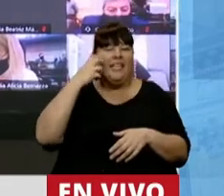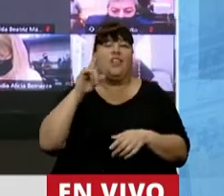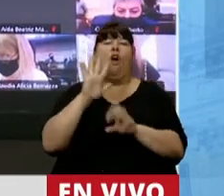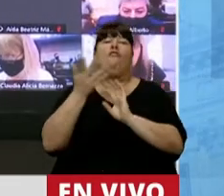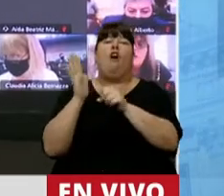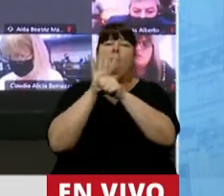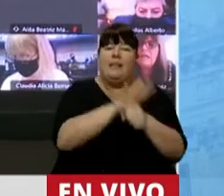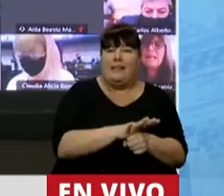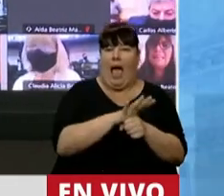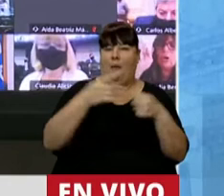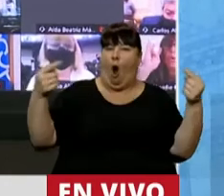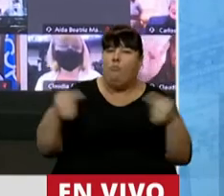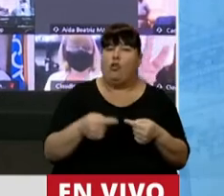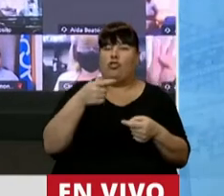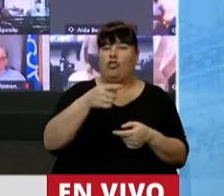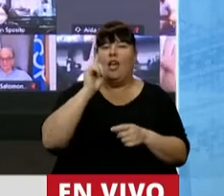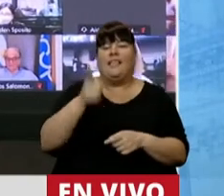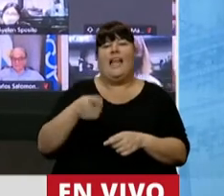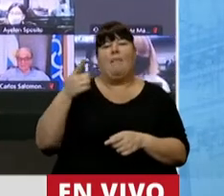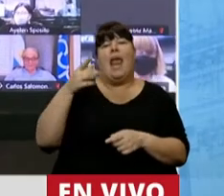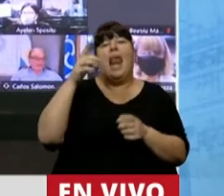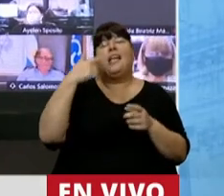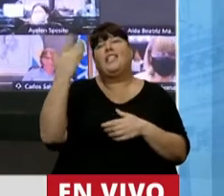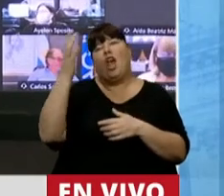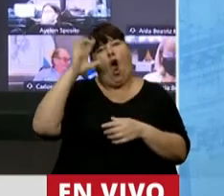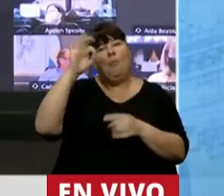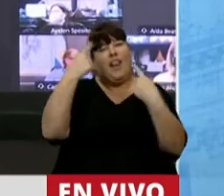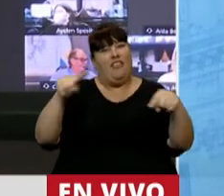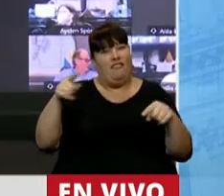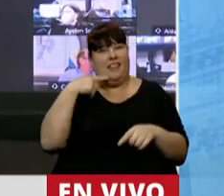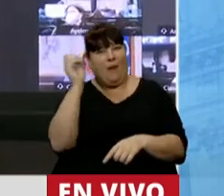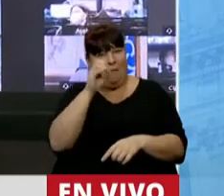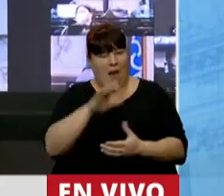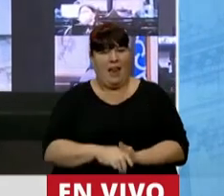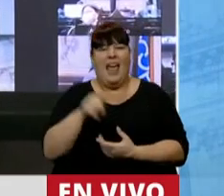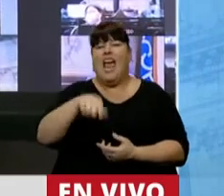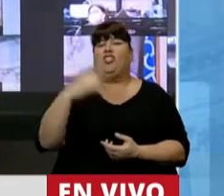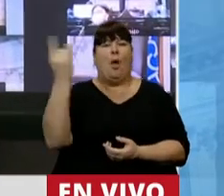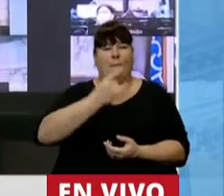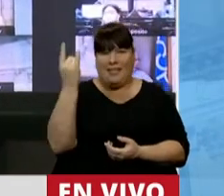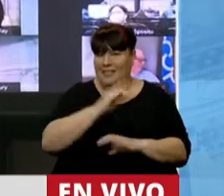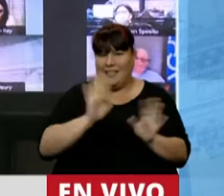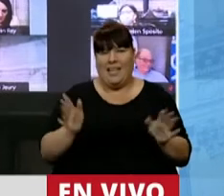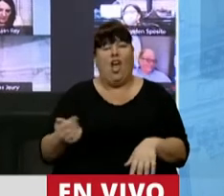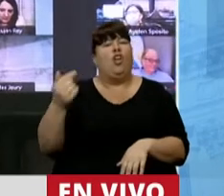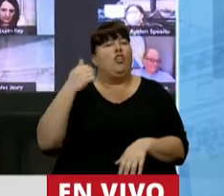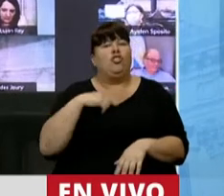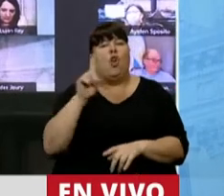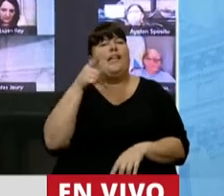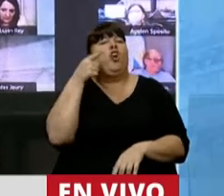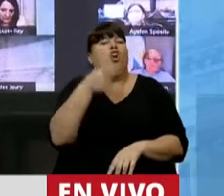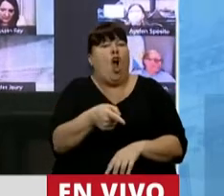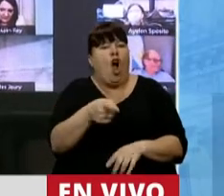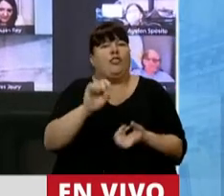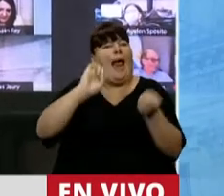silenciando a la oposición y a las voces críticas. Esto es una farsa. Yo no estoy en